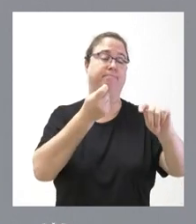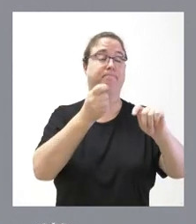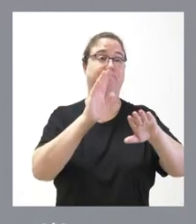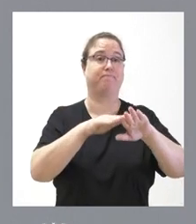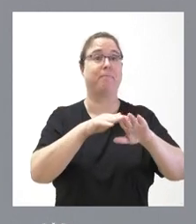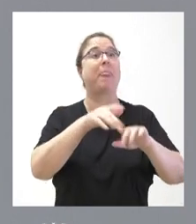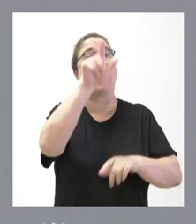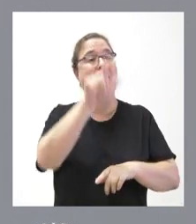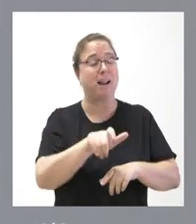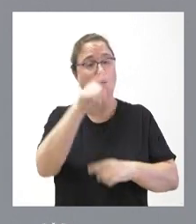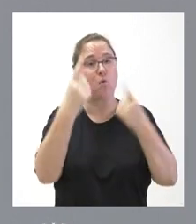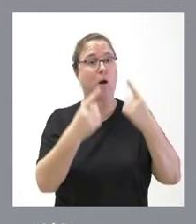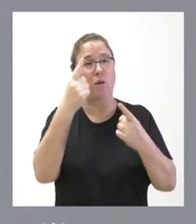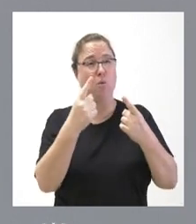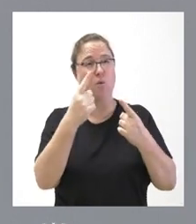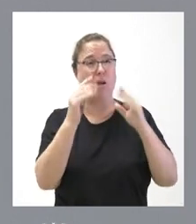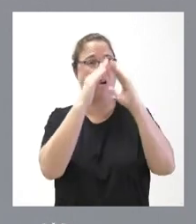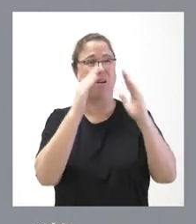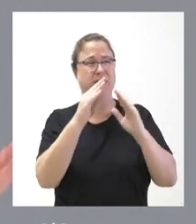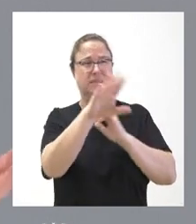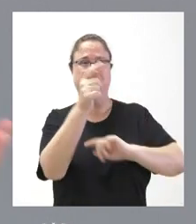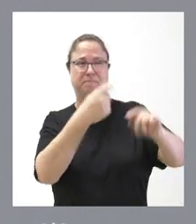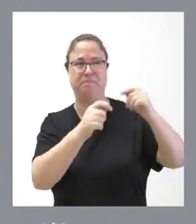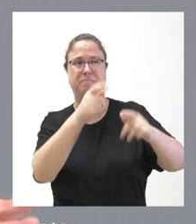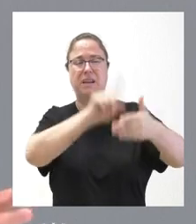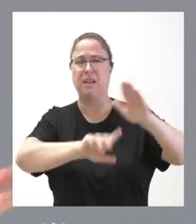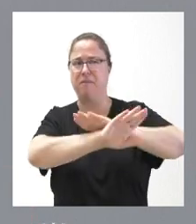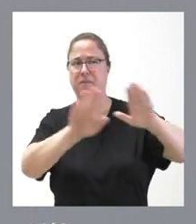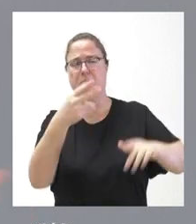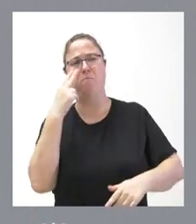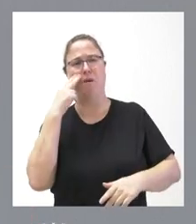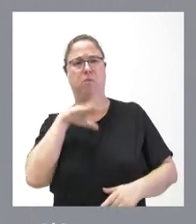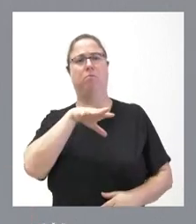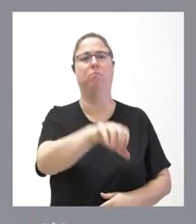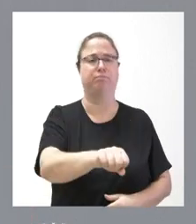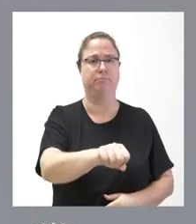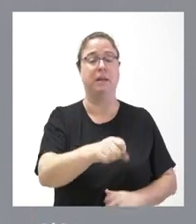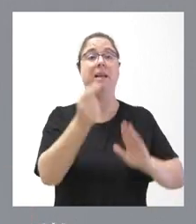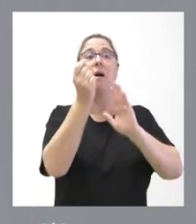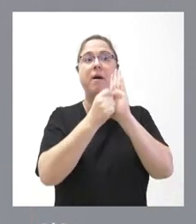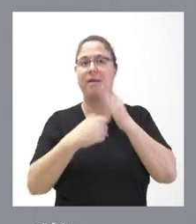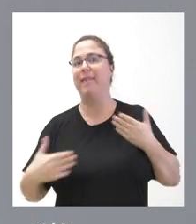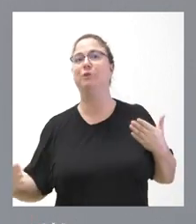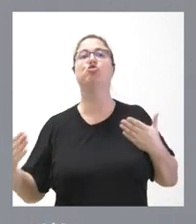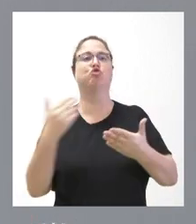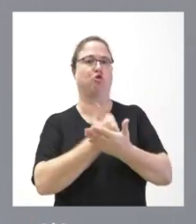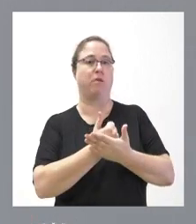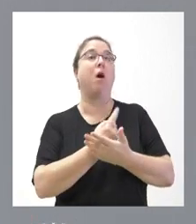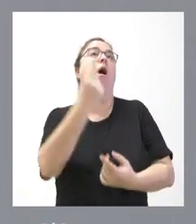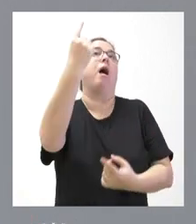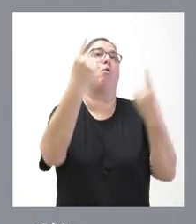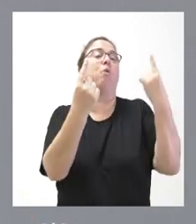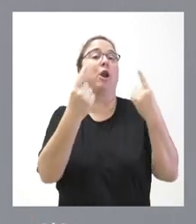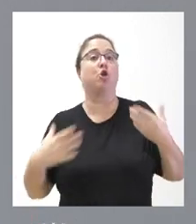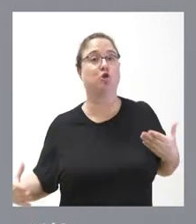retiran del mercado ante la inquietud que pueda existir. Yo creo que todas esas medidas en su conjunto, en su conjunto, no ninguna aisladamente, pero todas juntas, vienen